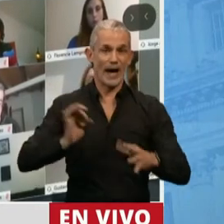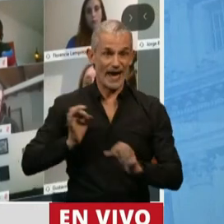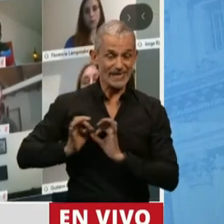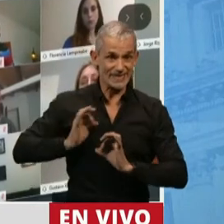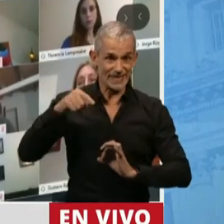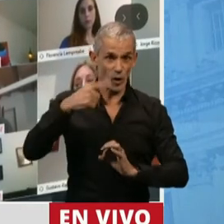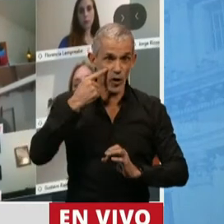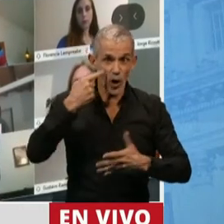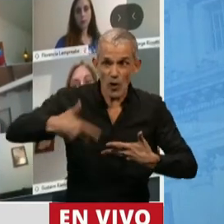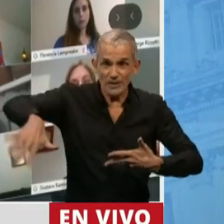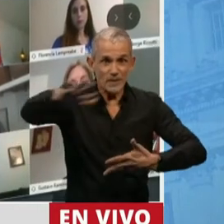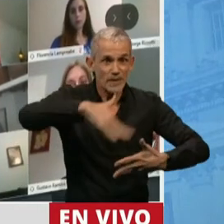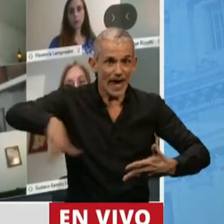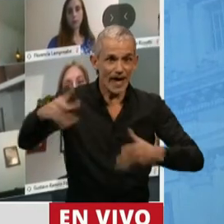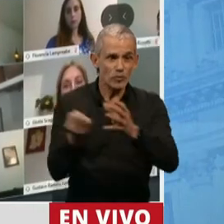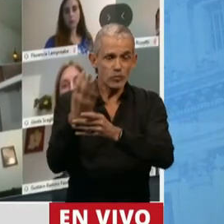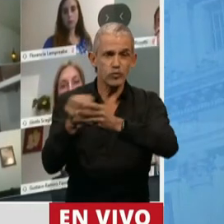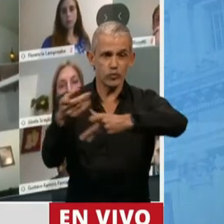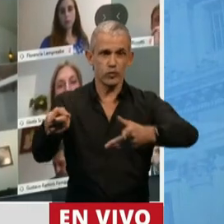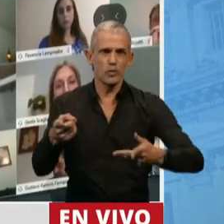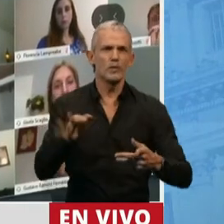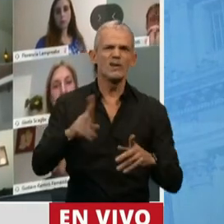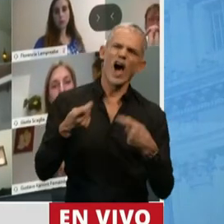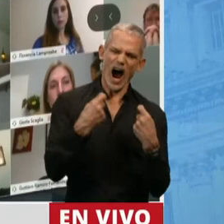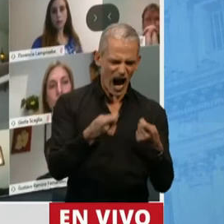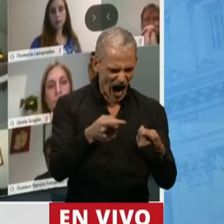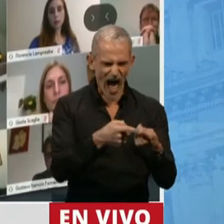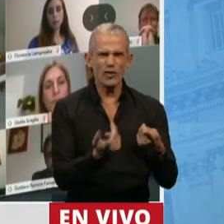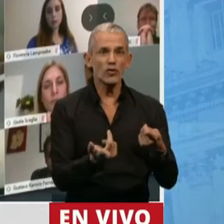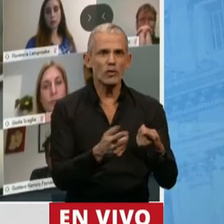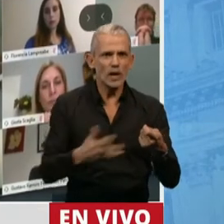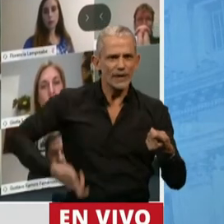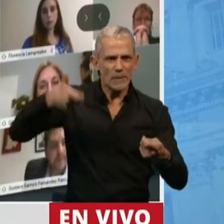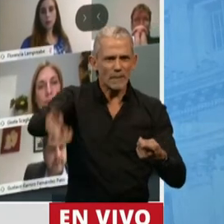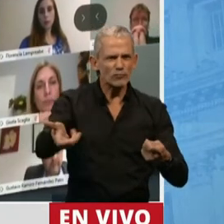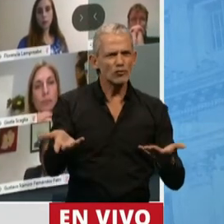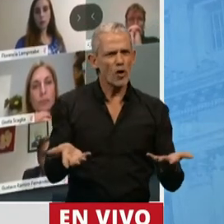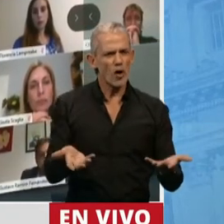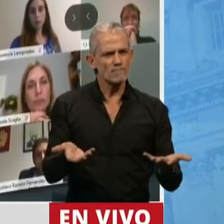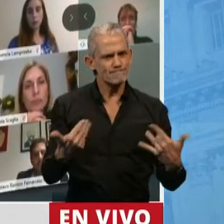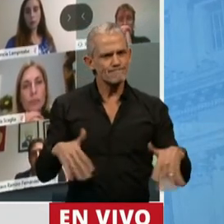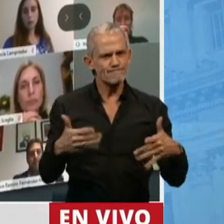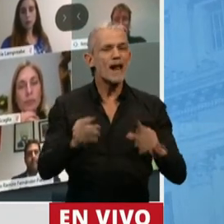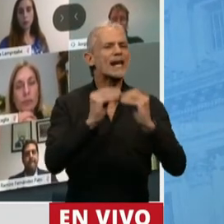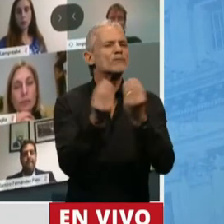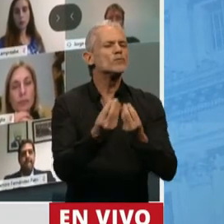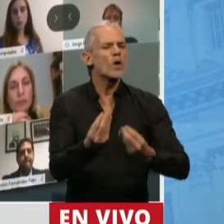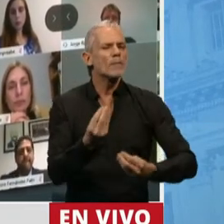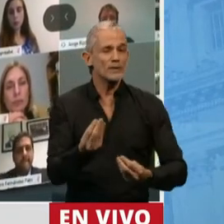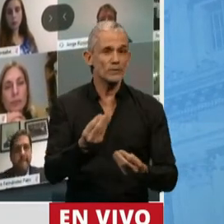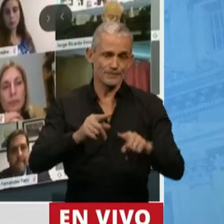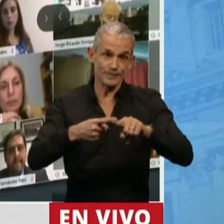del conocimiento, se consideró esta política como un gasto y no una inversión. El resultado fue una